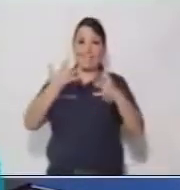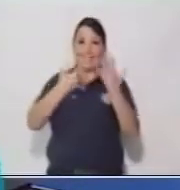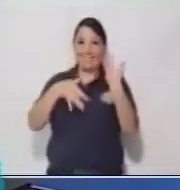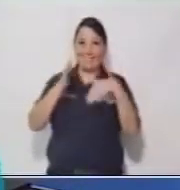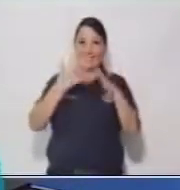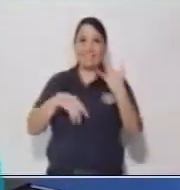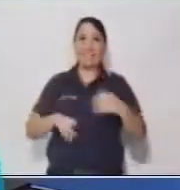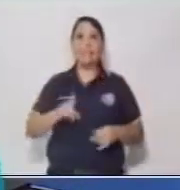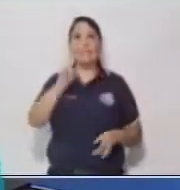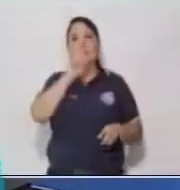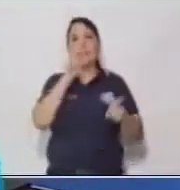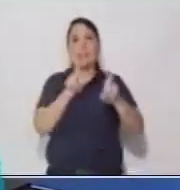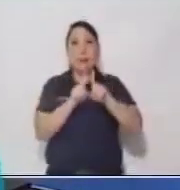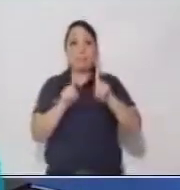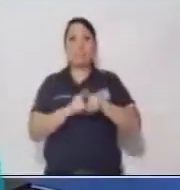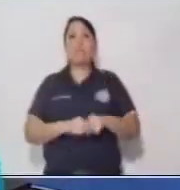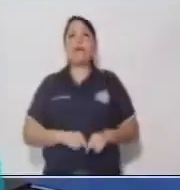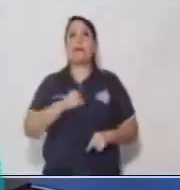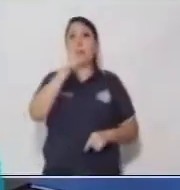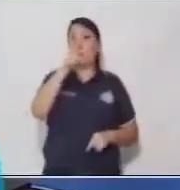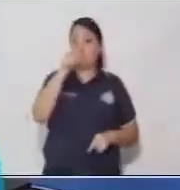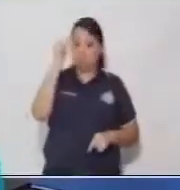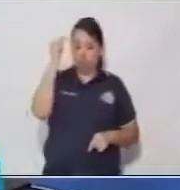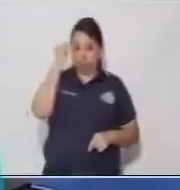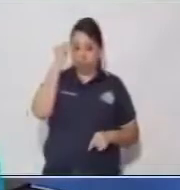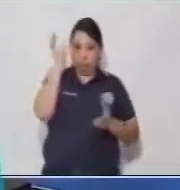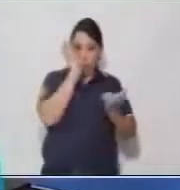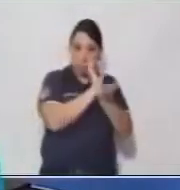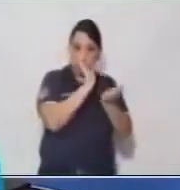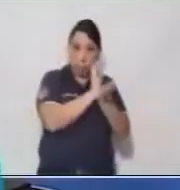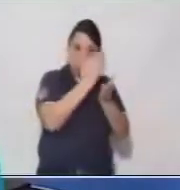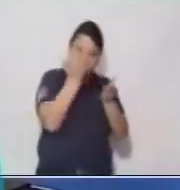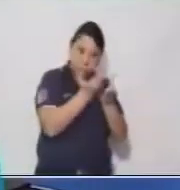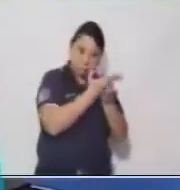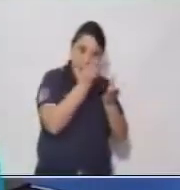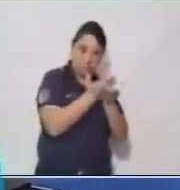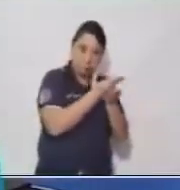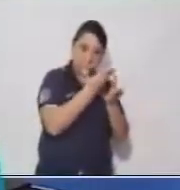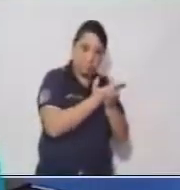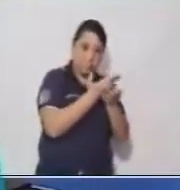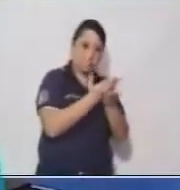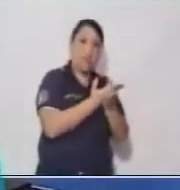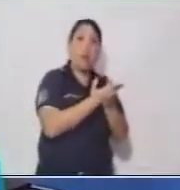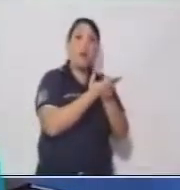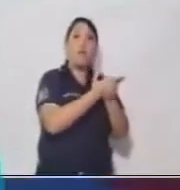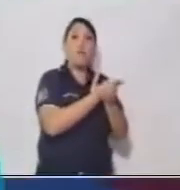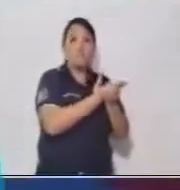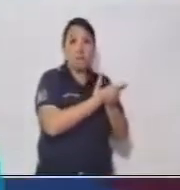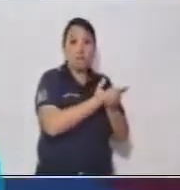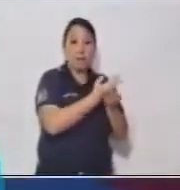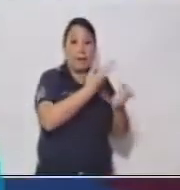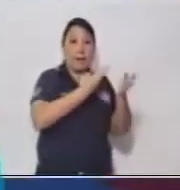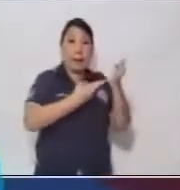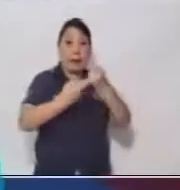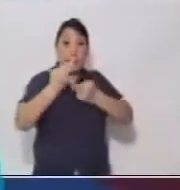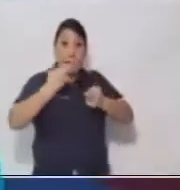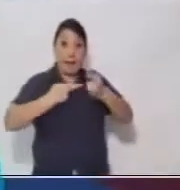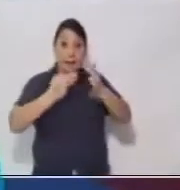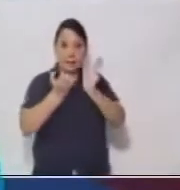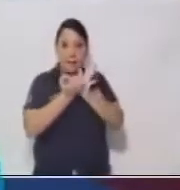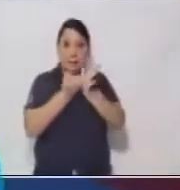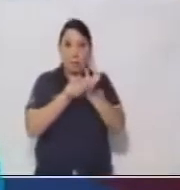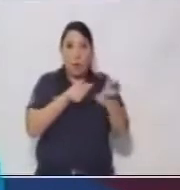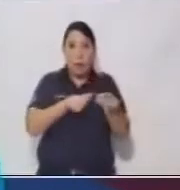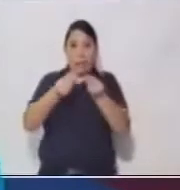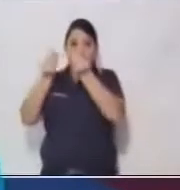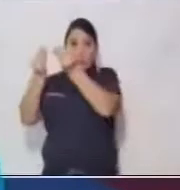Y ten presente, guardar tus trabajos y ejercicios en tu portafolio Aprendo en Casa.